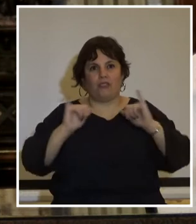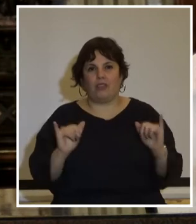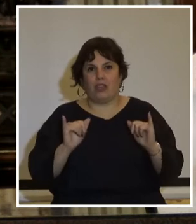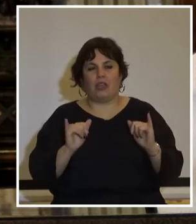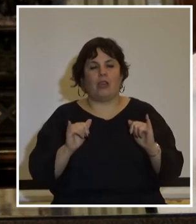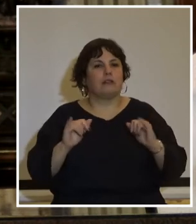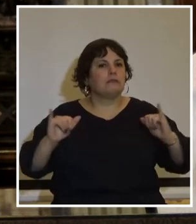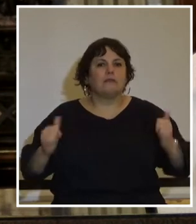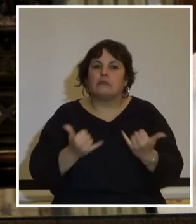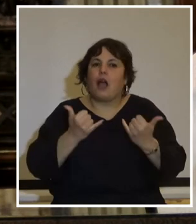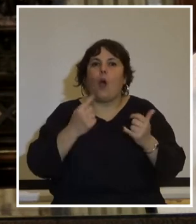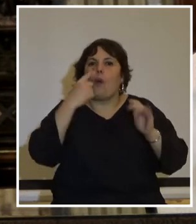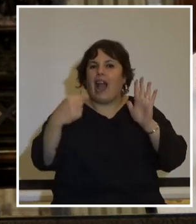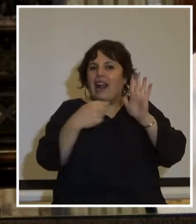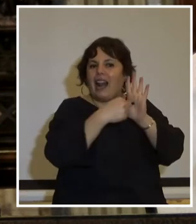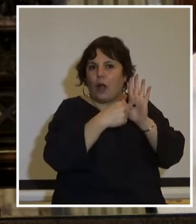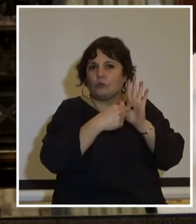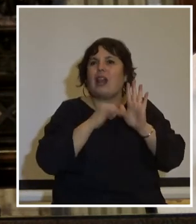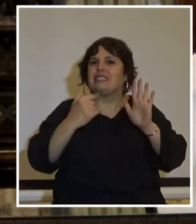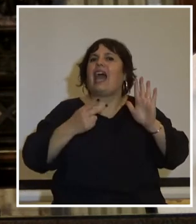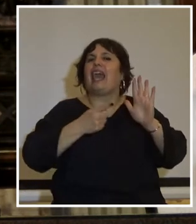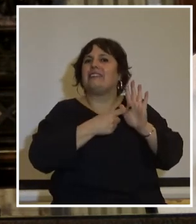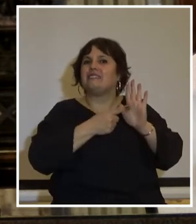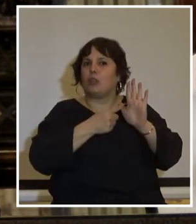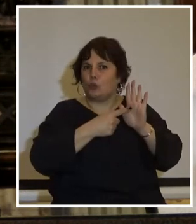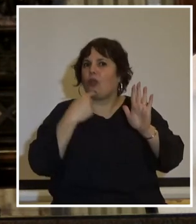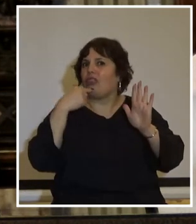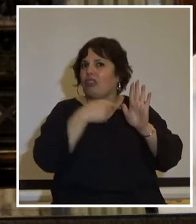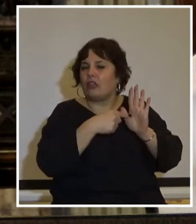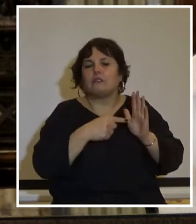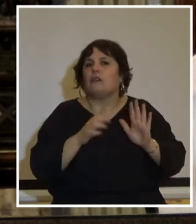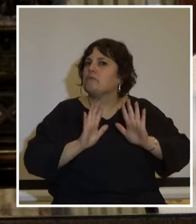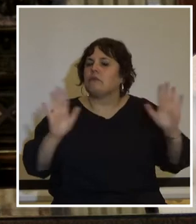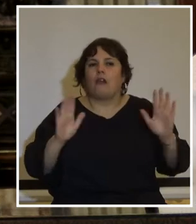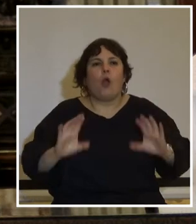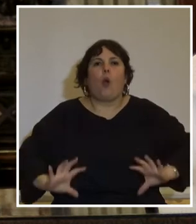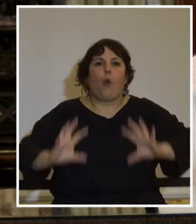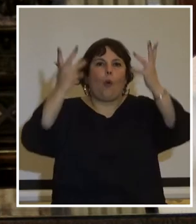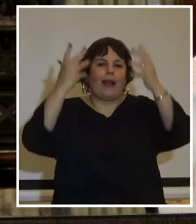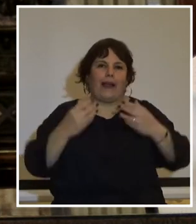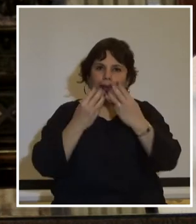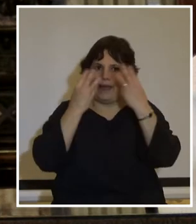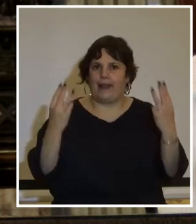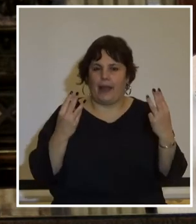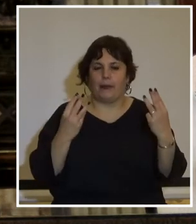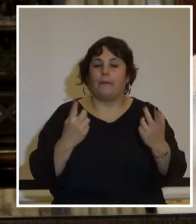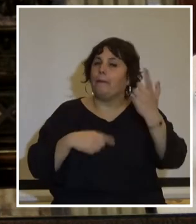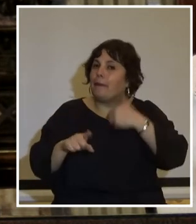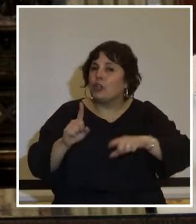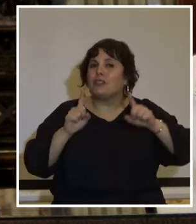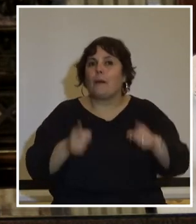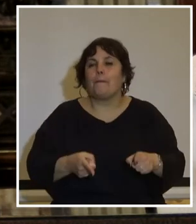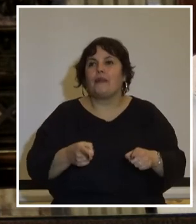aplicando una cláusula que ya estaba en su estatuto, llevaron adelante la abuela general. Pero también